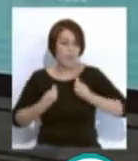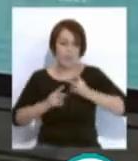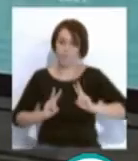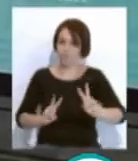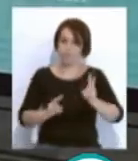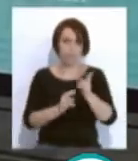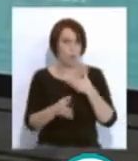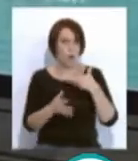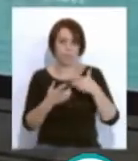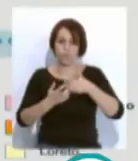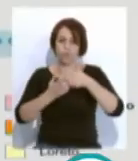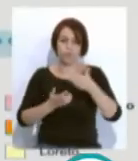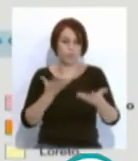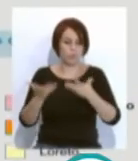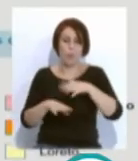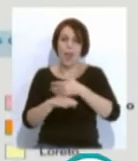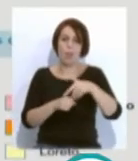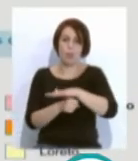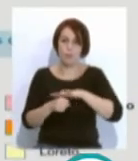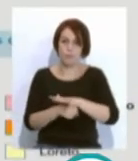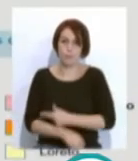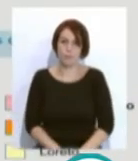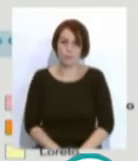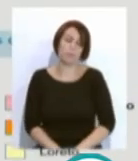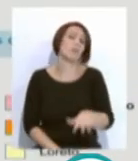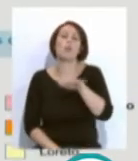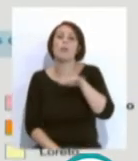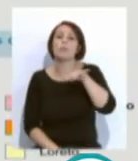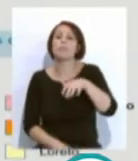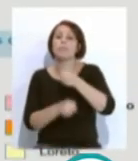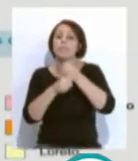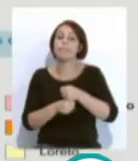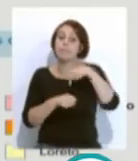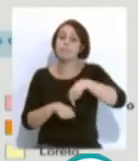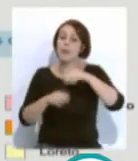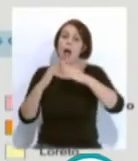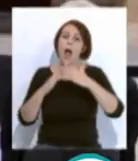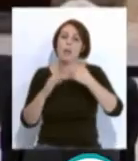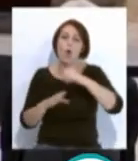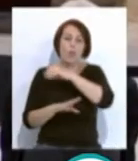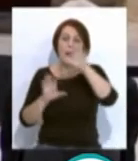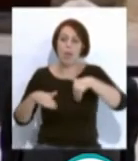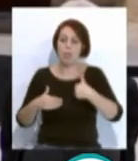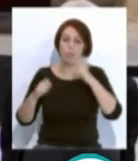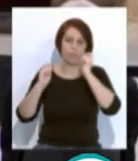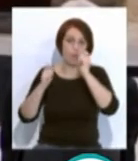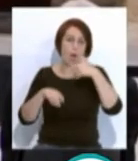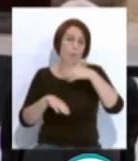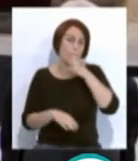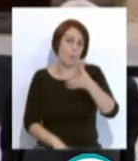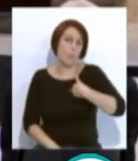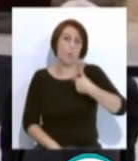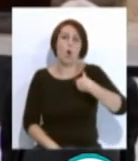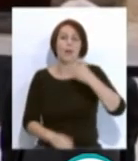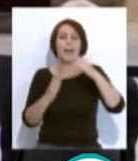servir como motor dinamizador para toda esa zona. Así, Paradas ha felicitado a esta casa Onda Cádiz por la cobertura del acto que se desarrolló en la Casa